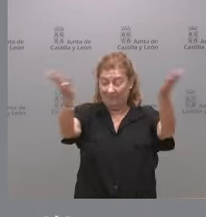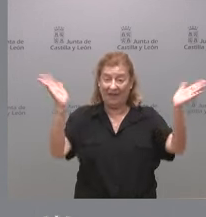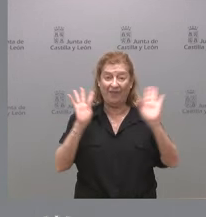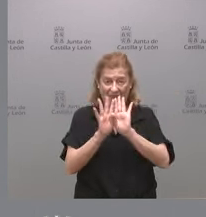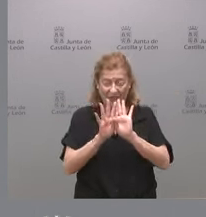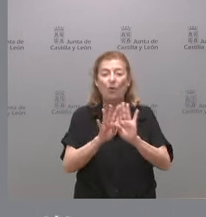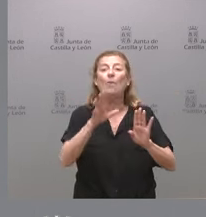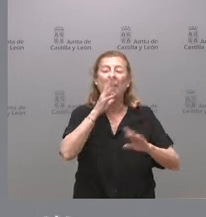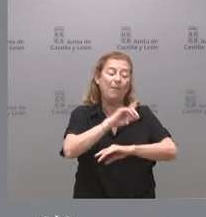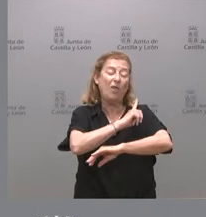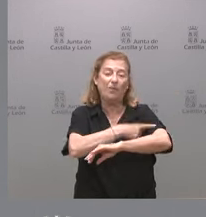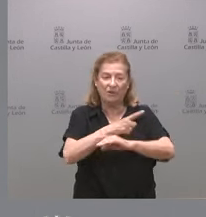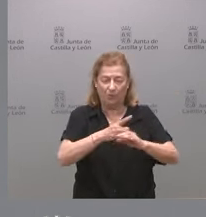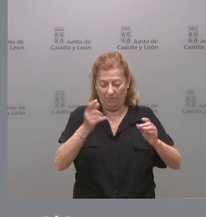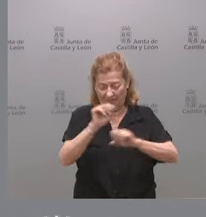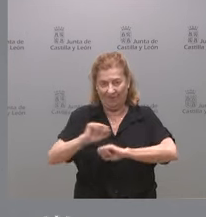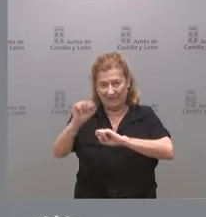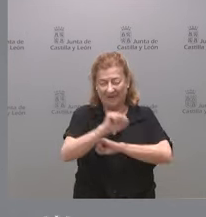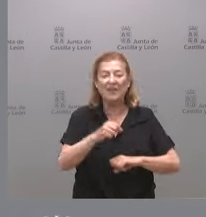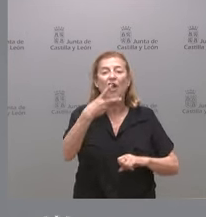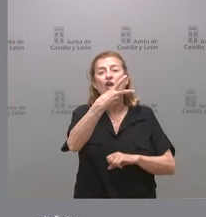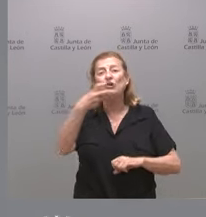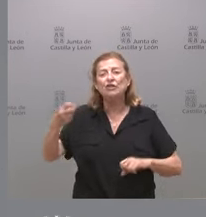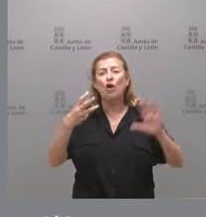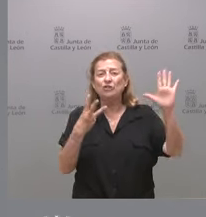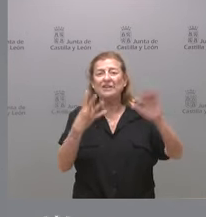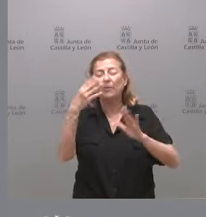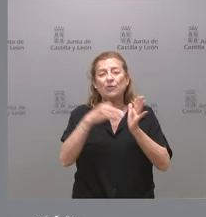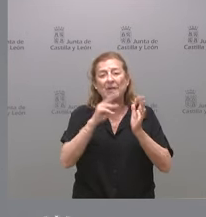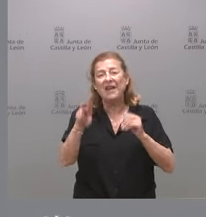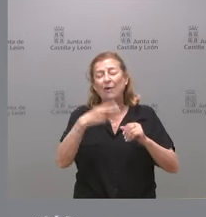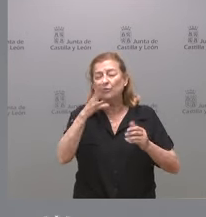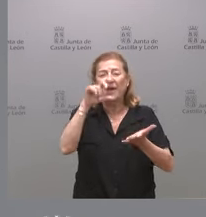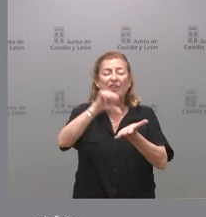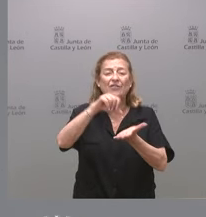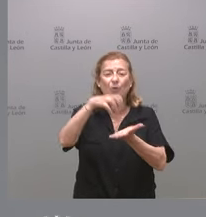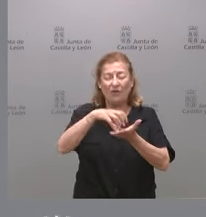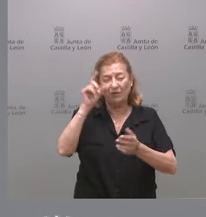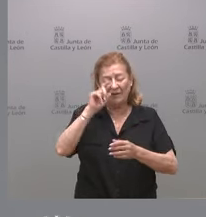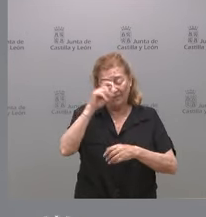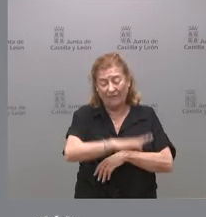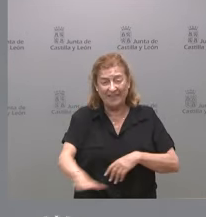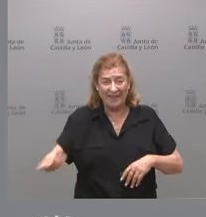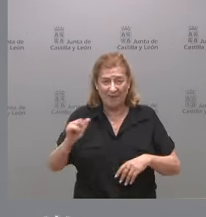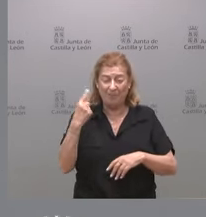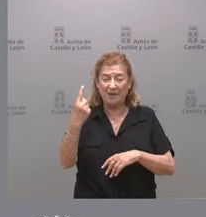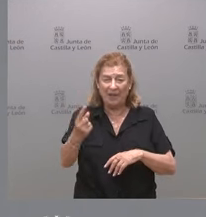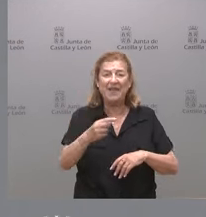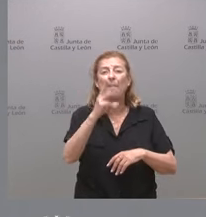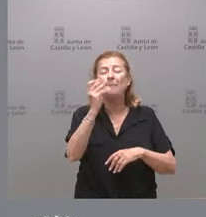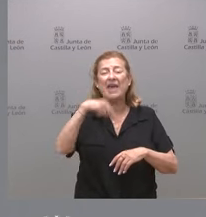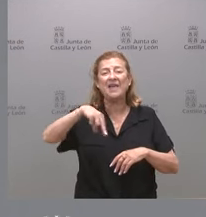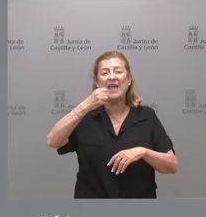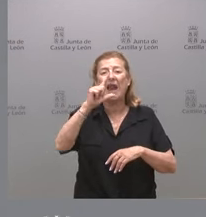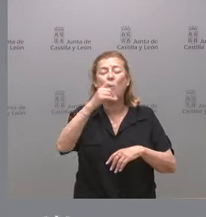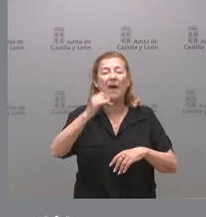pista polideportiva. 284.000 euros para el Centro de Educación Infantil y Primaria Peñalba de Ponferrada,